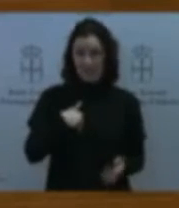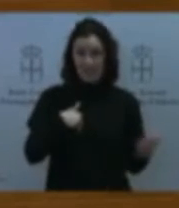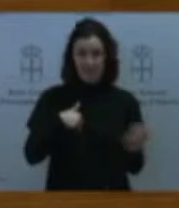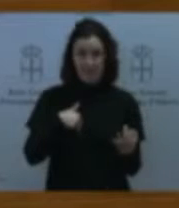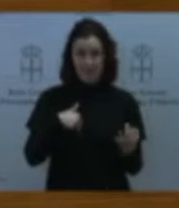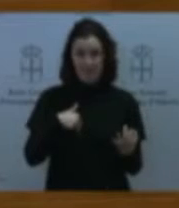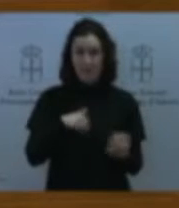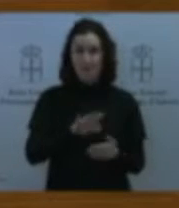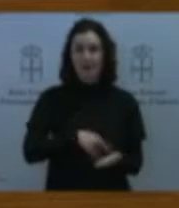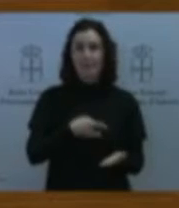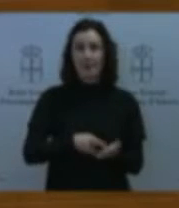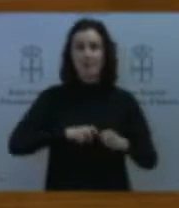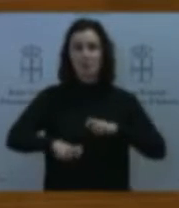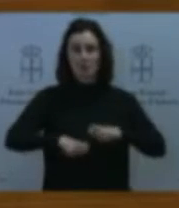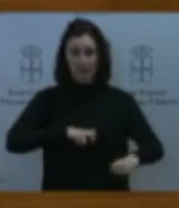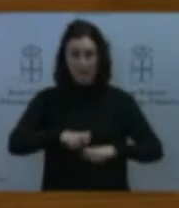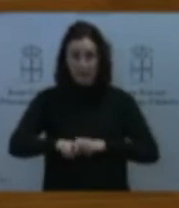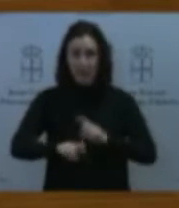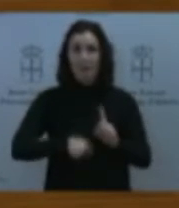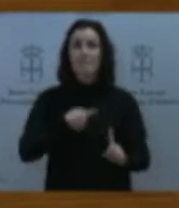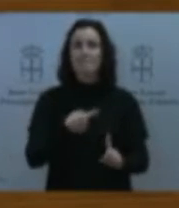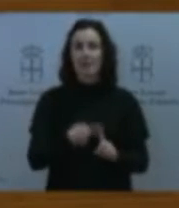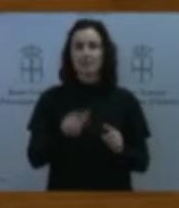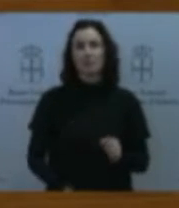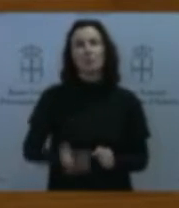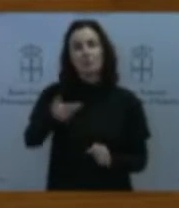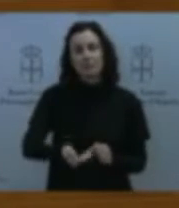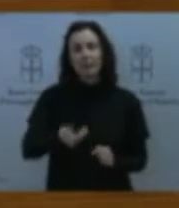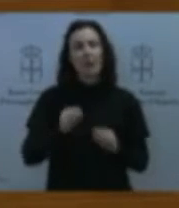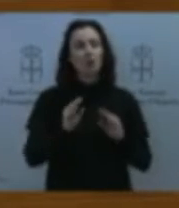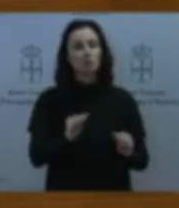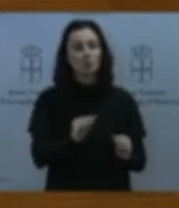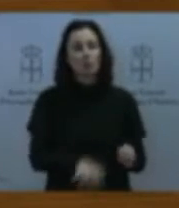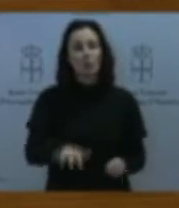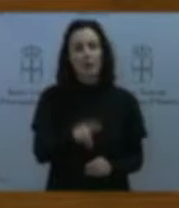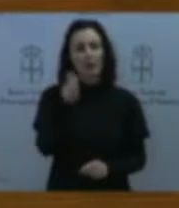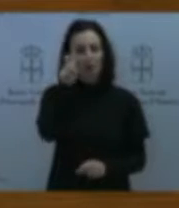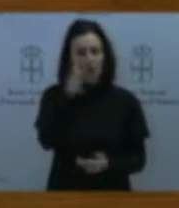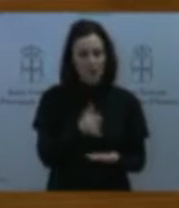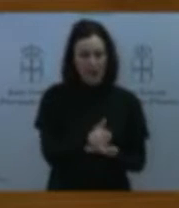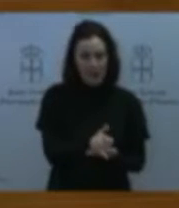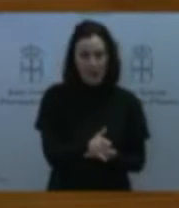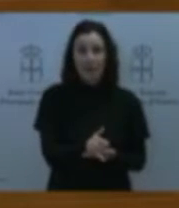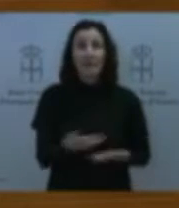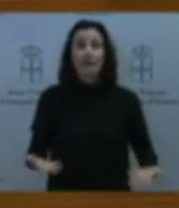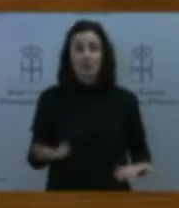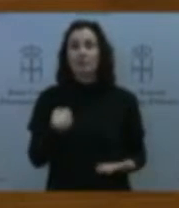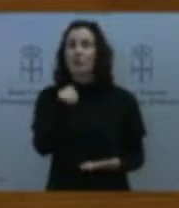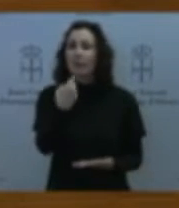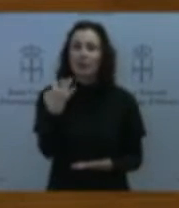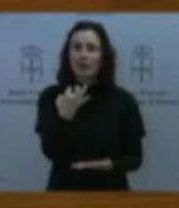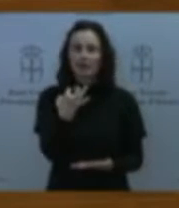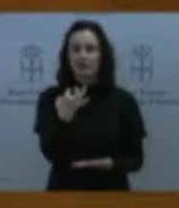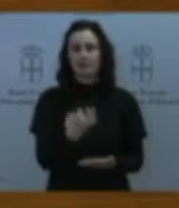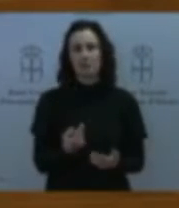importancia de los mismos en la zona rural, sí le voy a señalar algunos de los objetivos generales, el objetivo